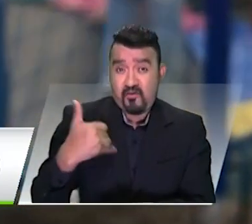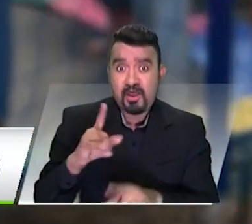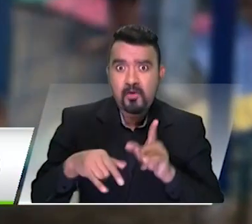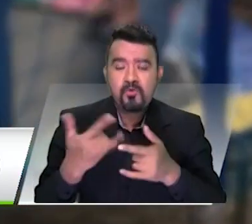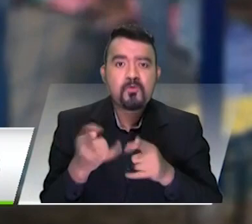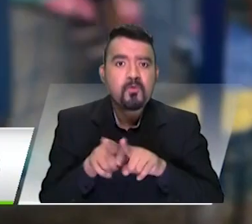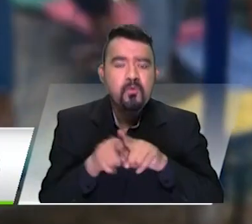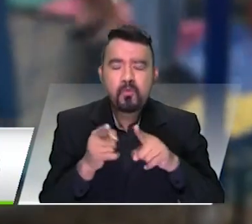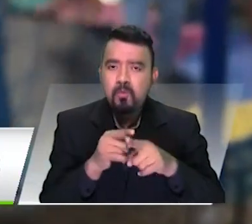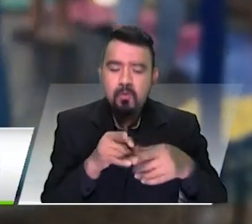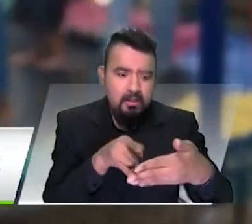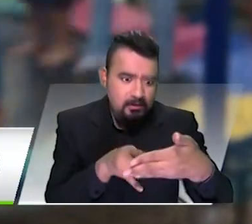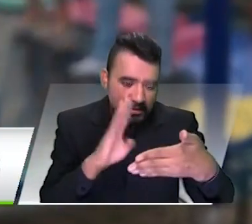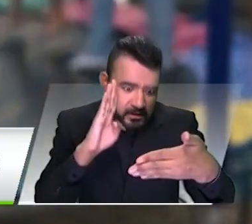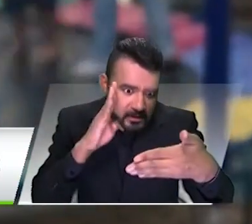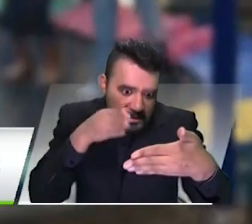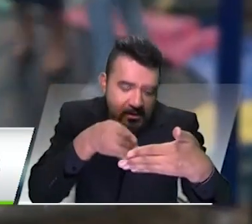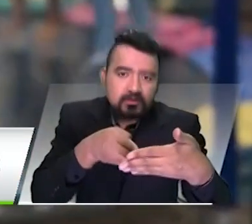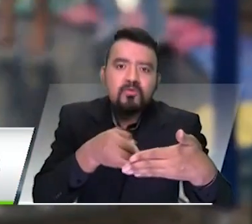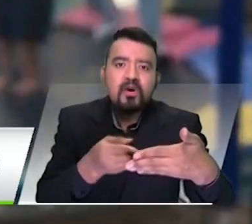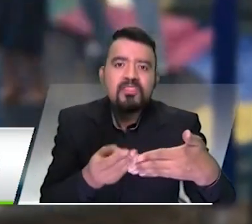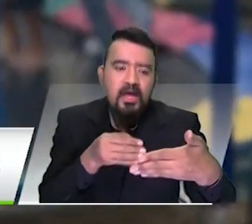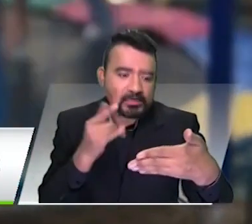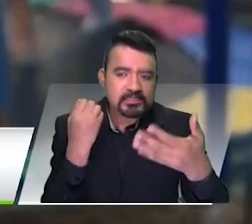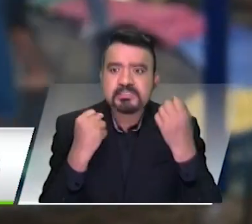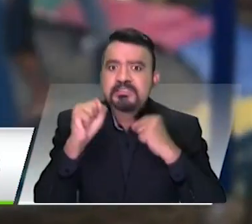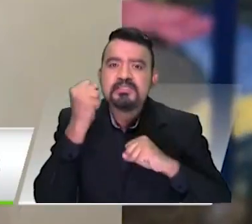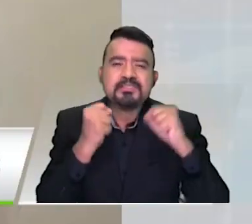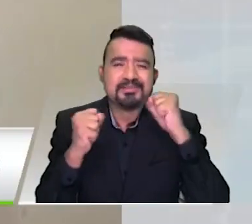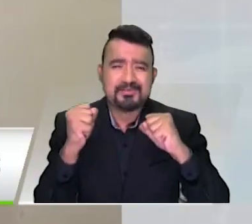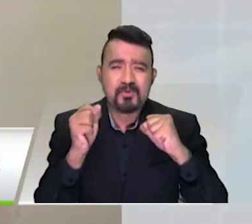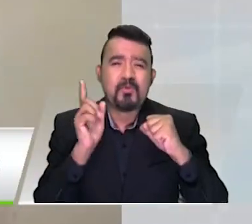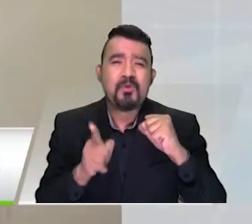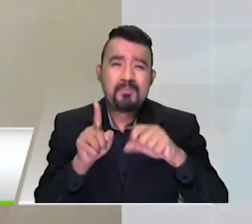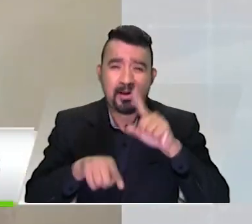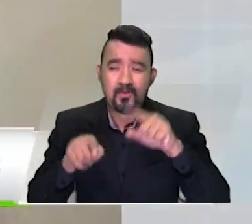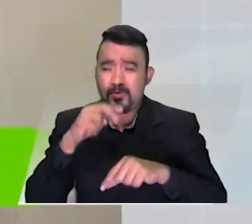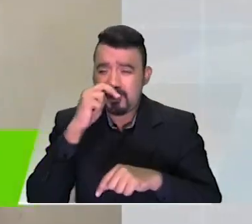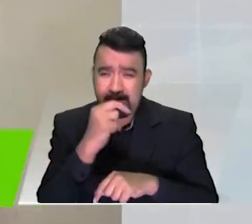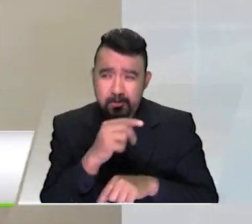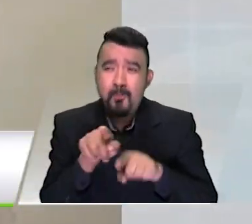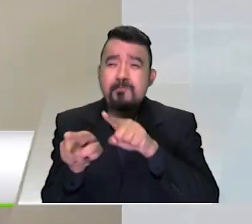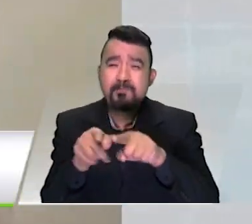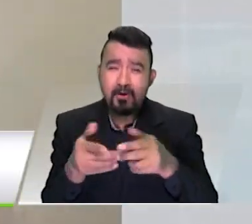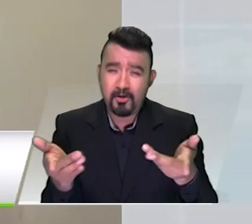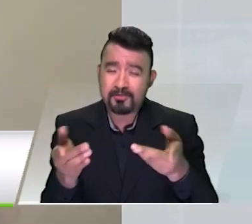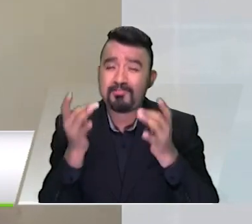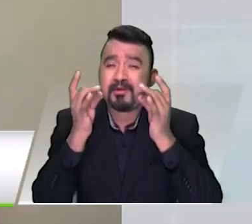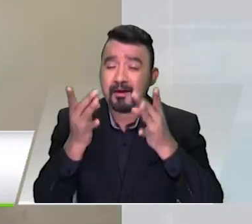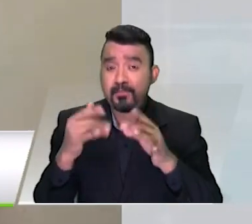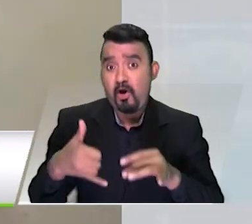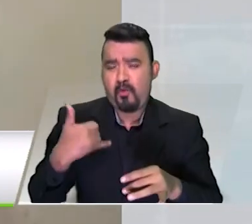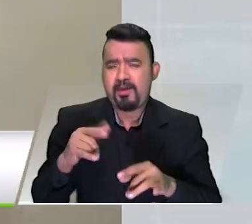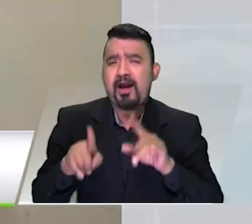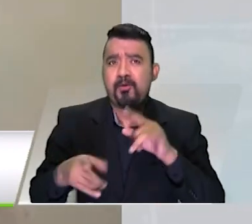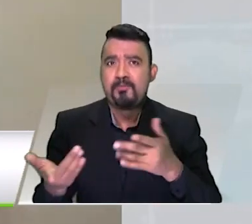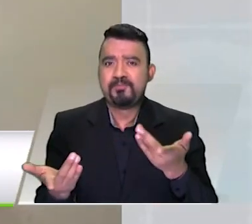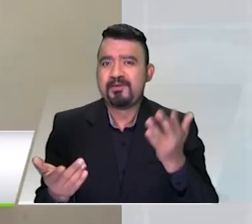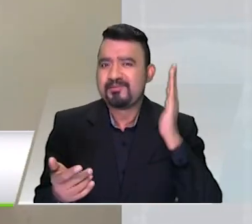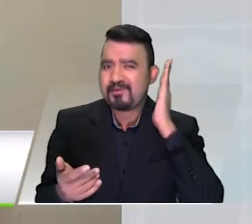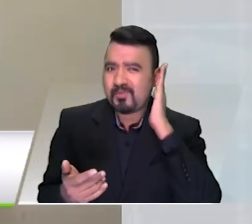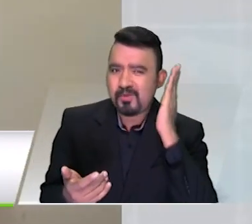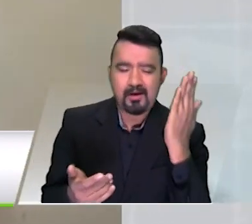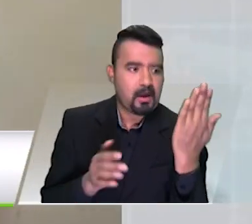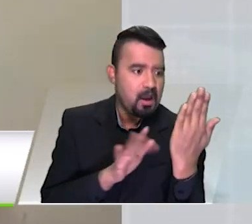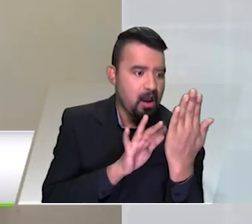ansiedad. Los más vulnerables son quienes tienen un trastorno de base. Se ha visto que el uso de celulares, tabletas, de